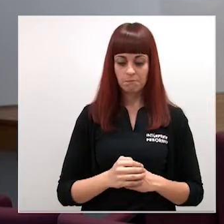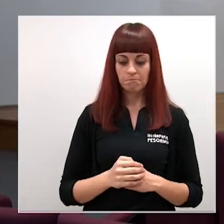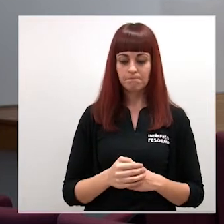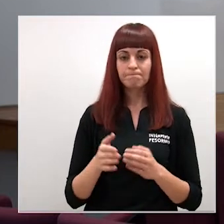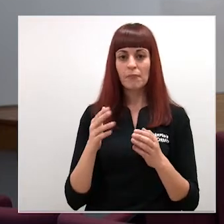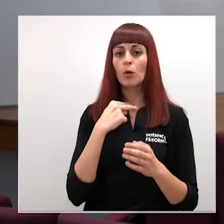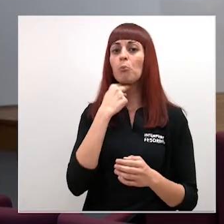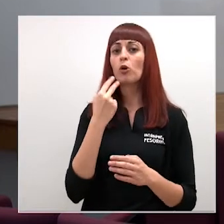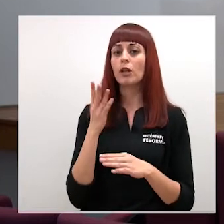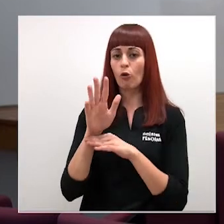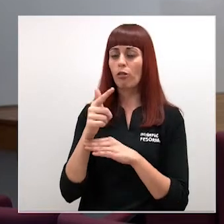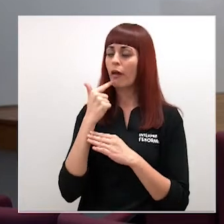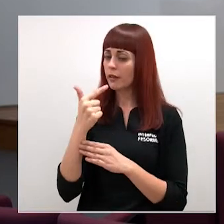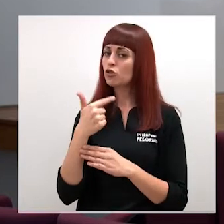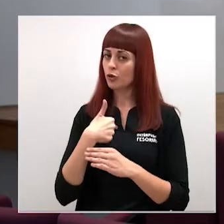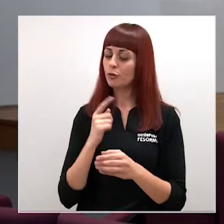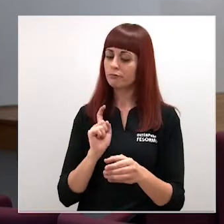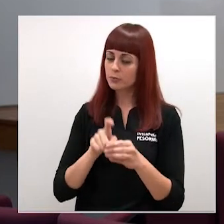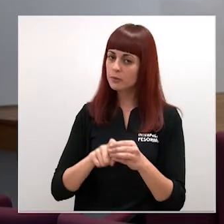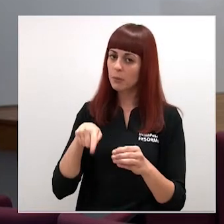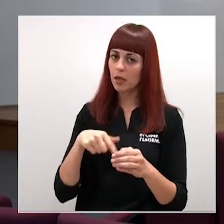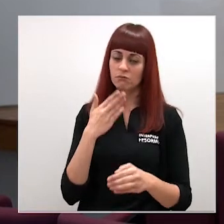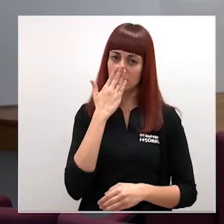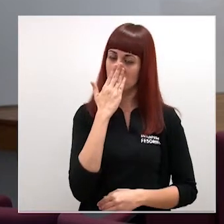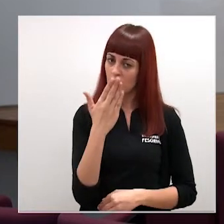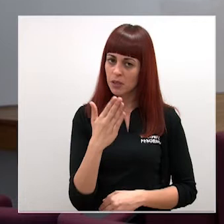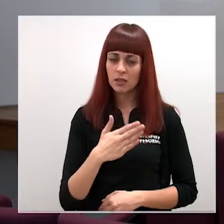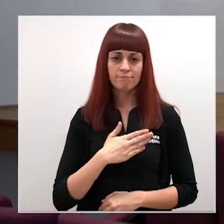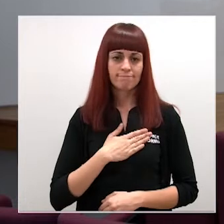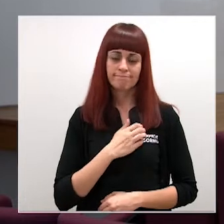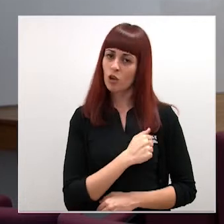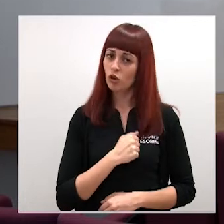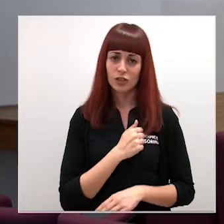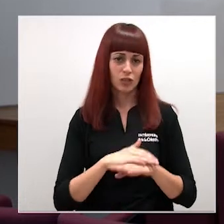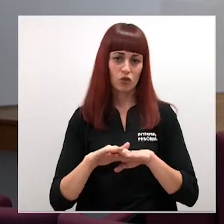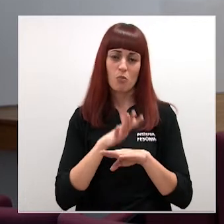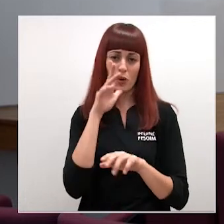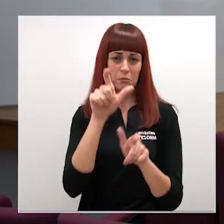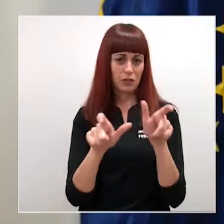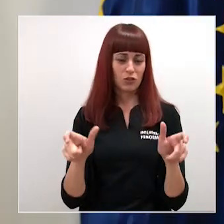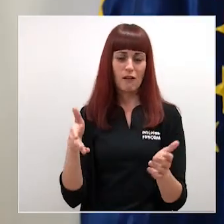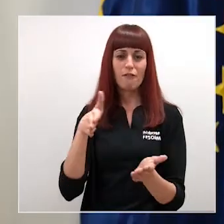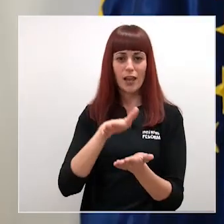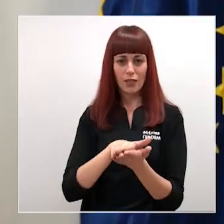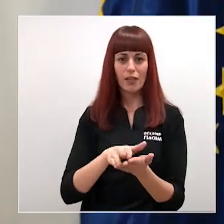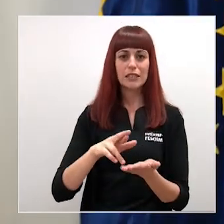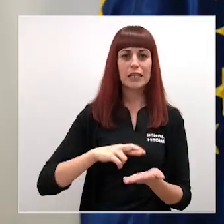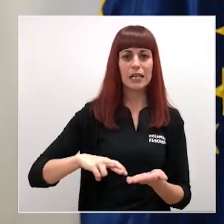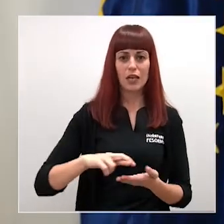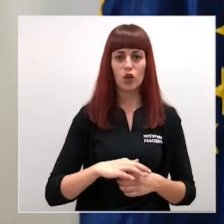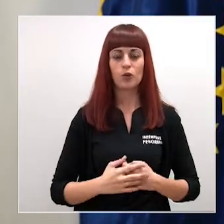por la portavoz y manifestarme y más sincero pésame por los fallecidos en la región.